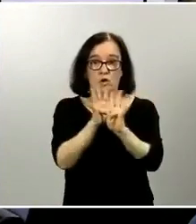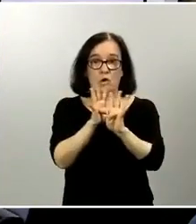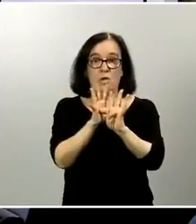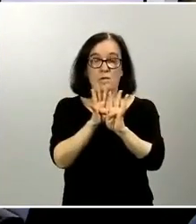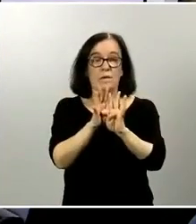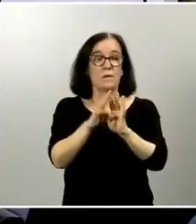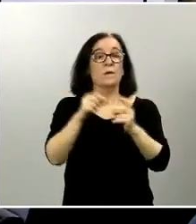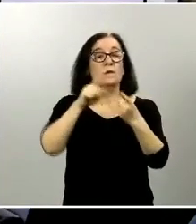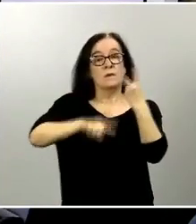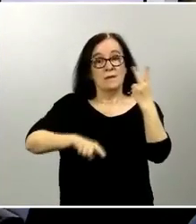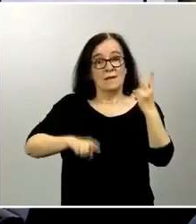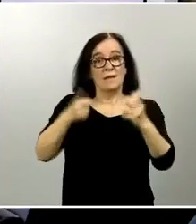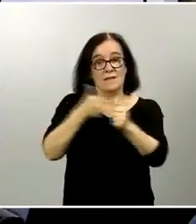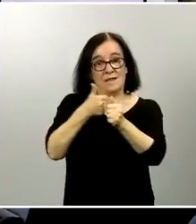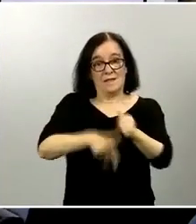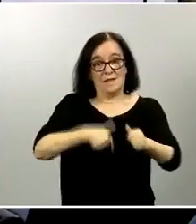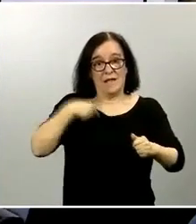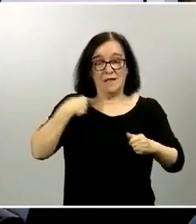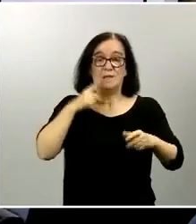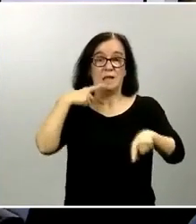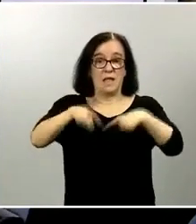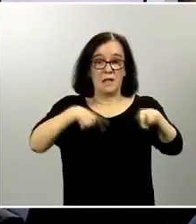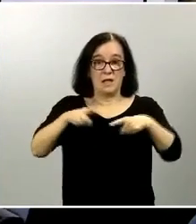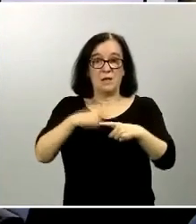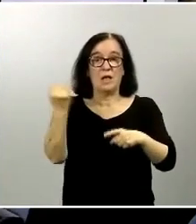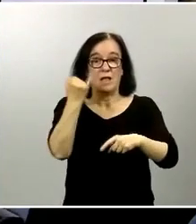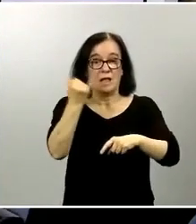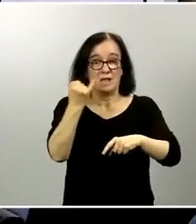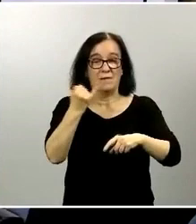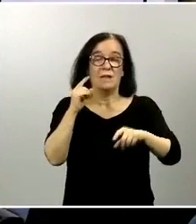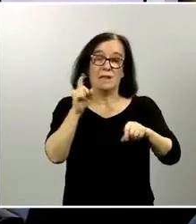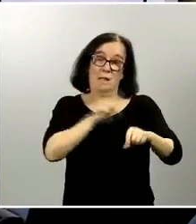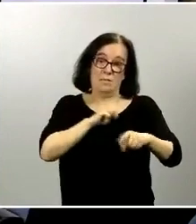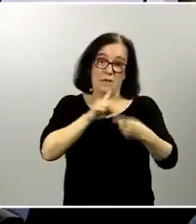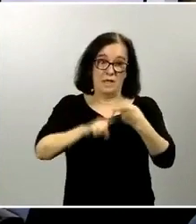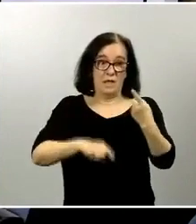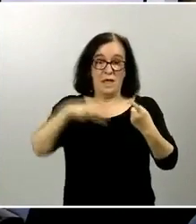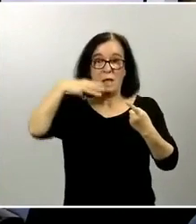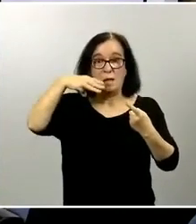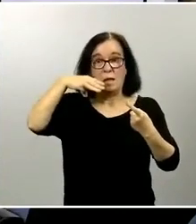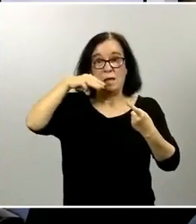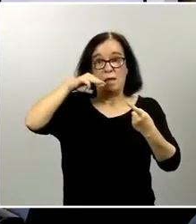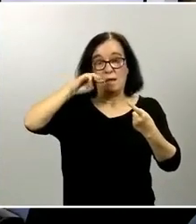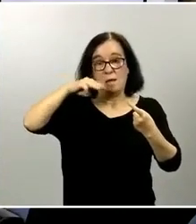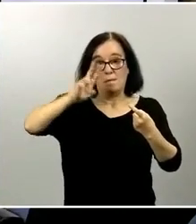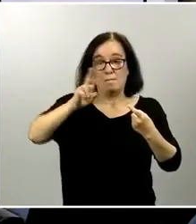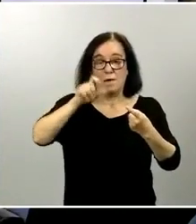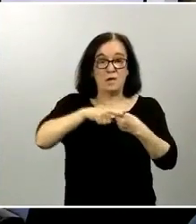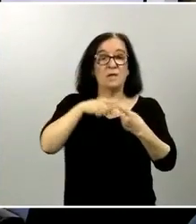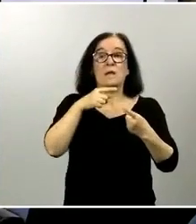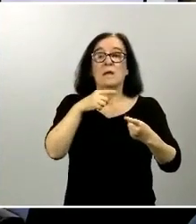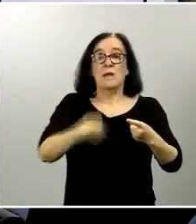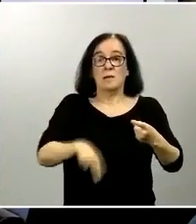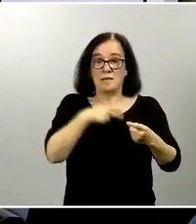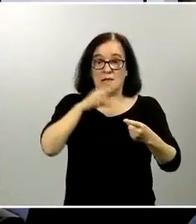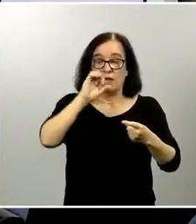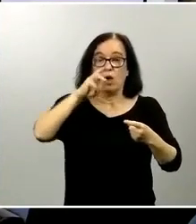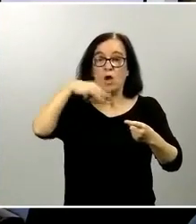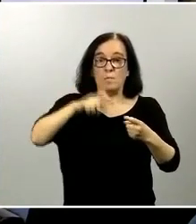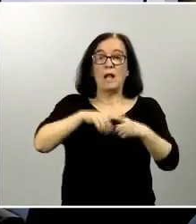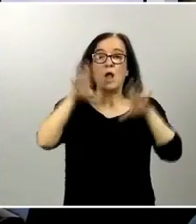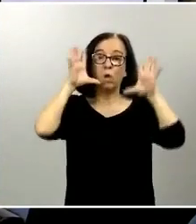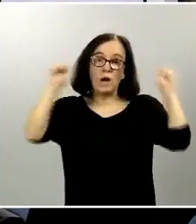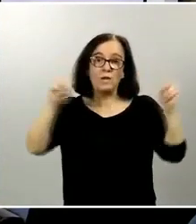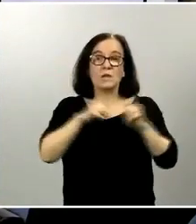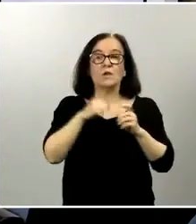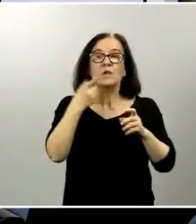José Rayo secretaria general de transportes jefe del estado mayor de la defensa general Miguel Villarroya general Santiago Marín jefe del estado mayor de la obra civil y